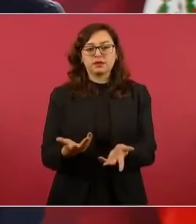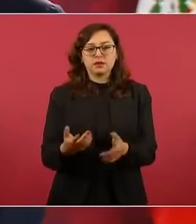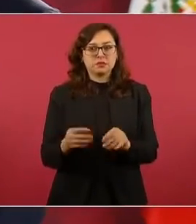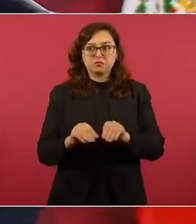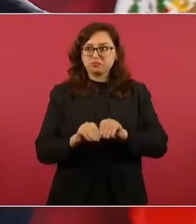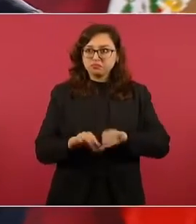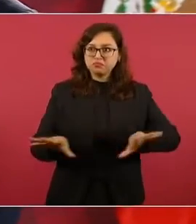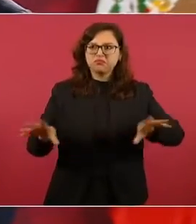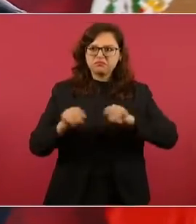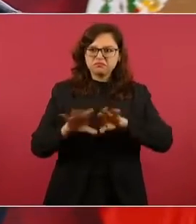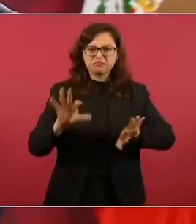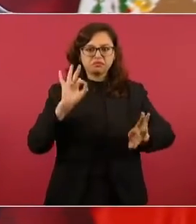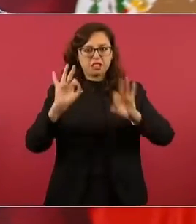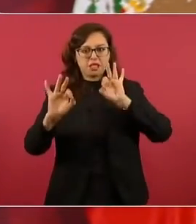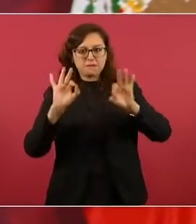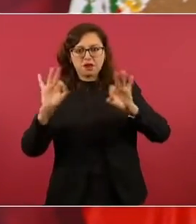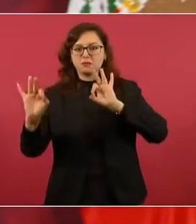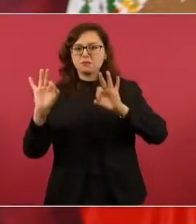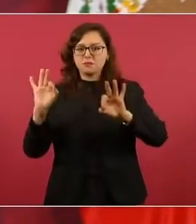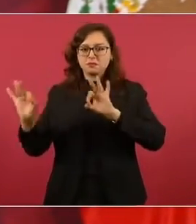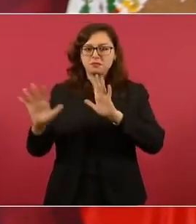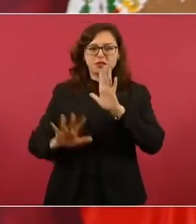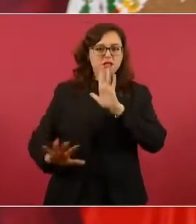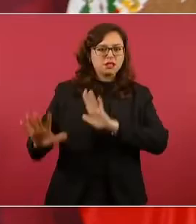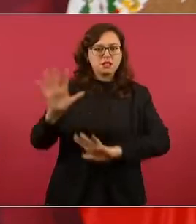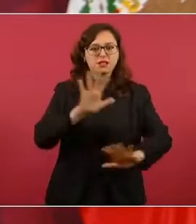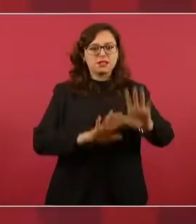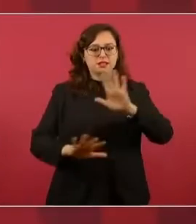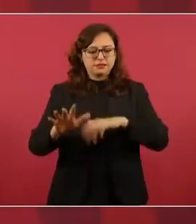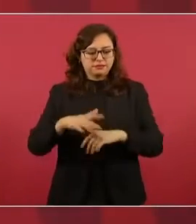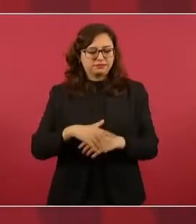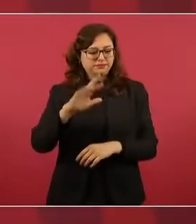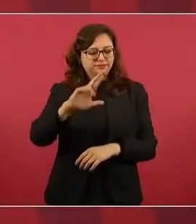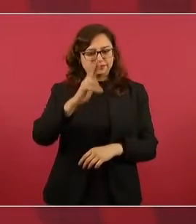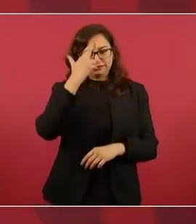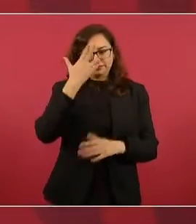diplomático boliviano,